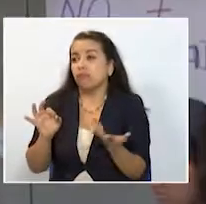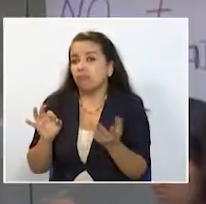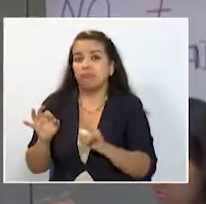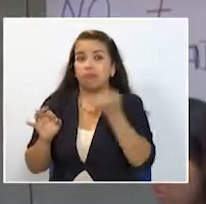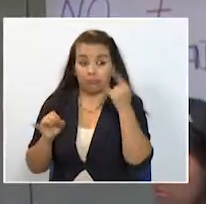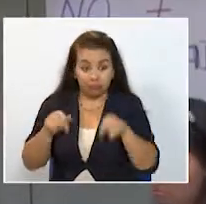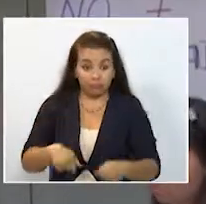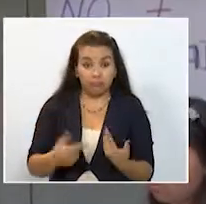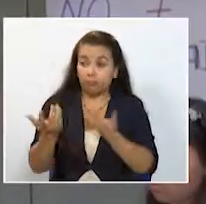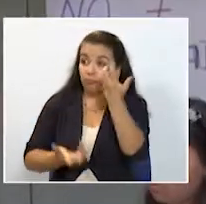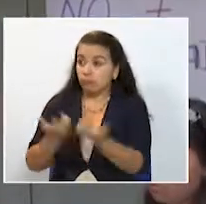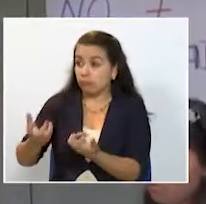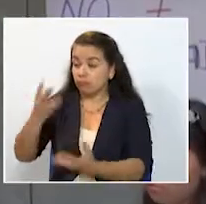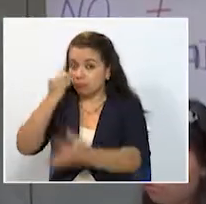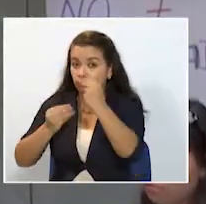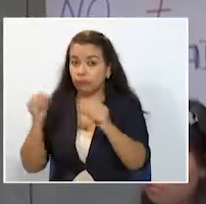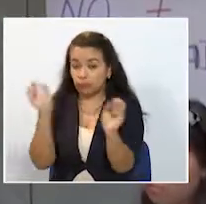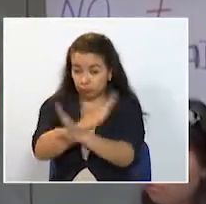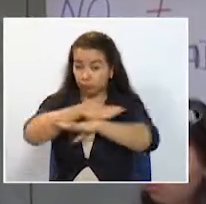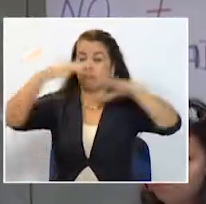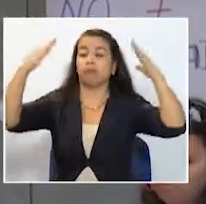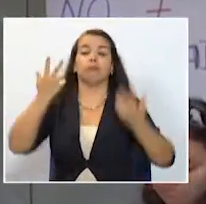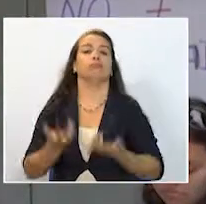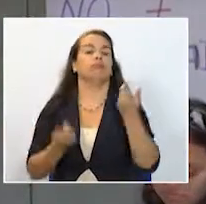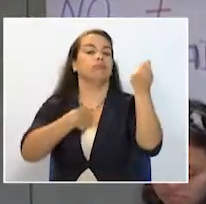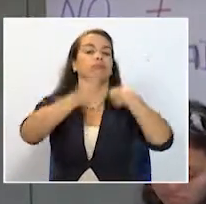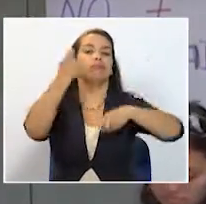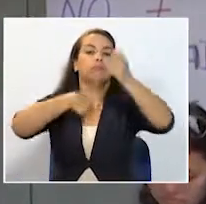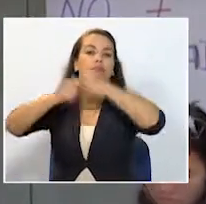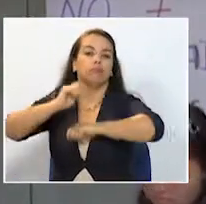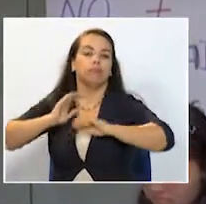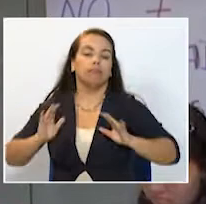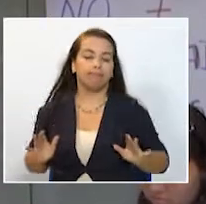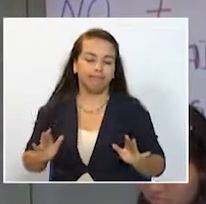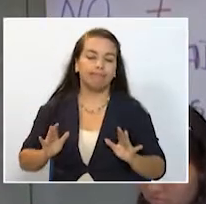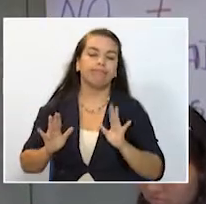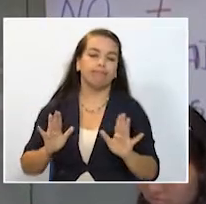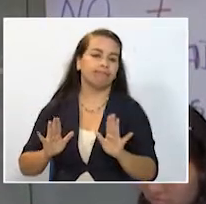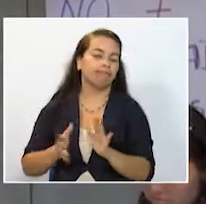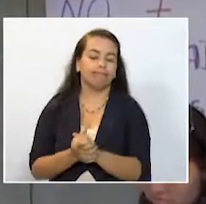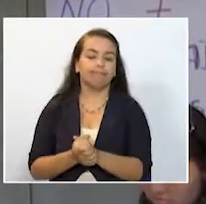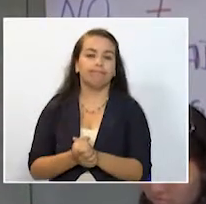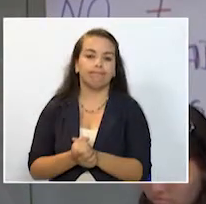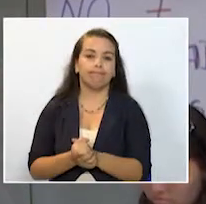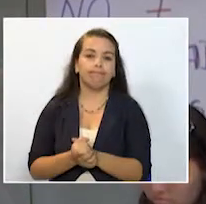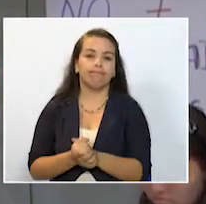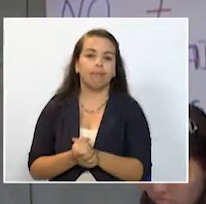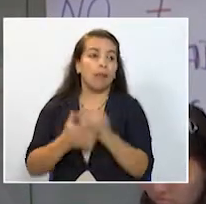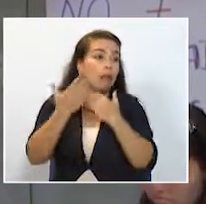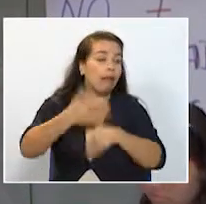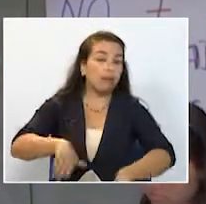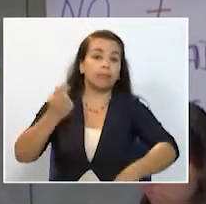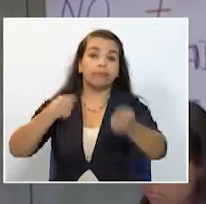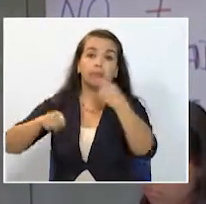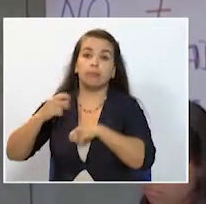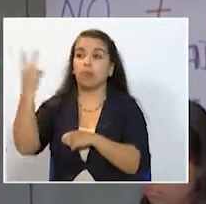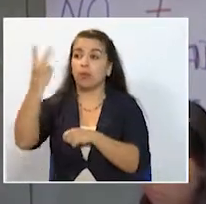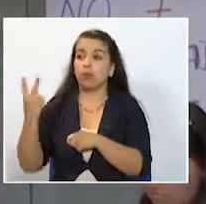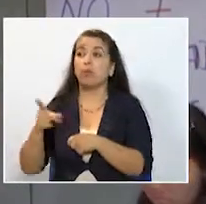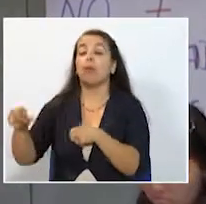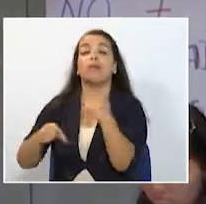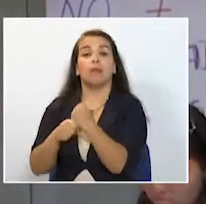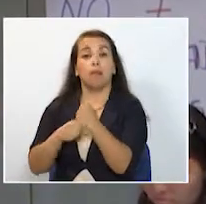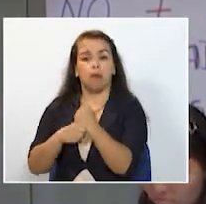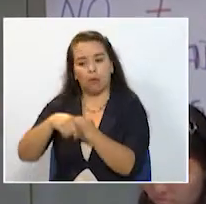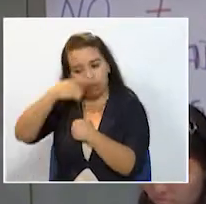de las de aquí vendiendo desde la madrugada digamos de manera ambulante pues o sea el venezolano si es trabajador